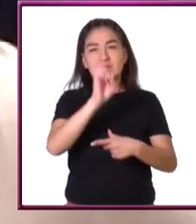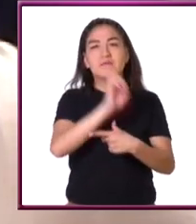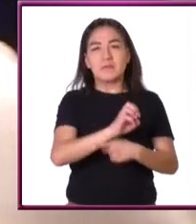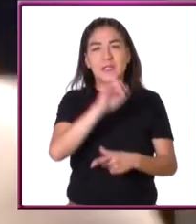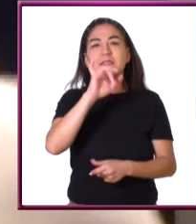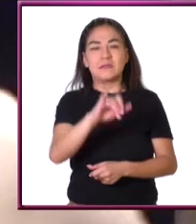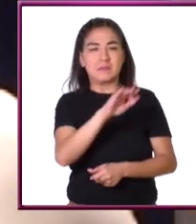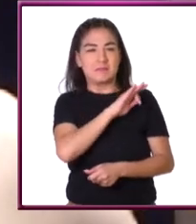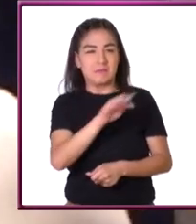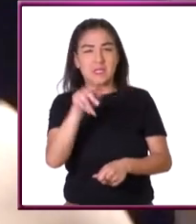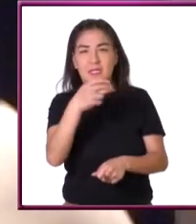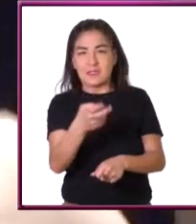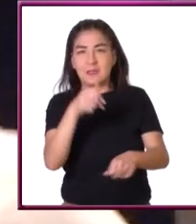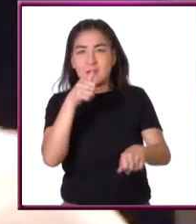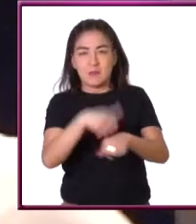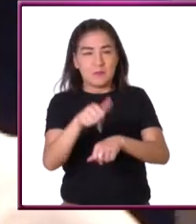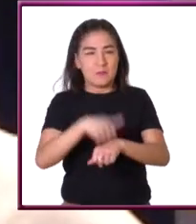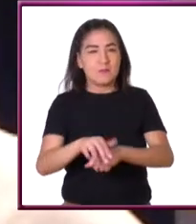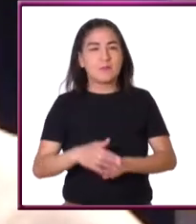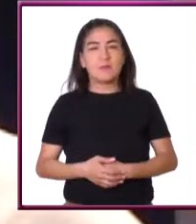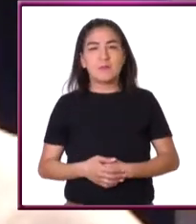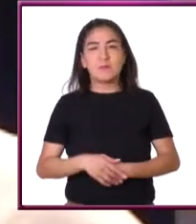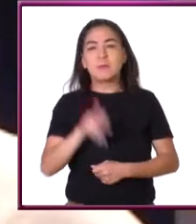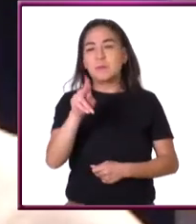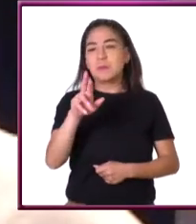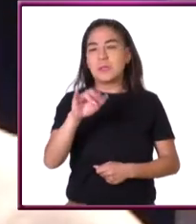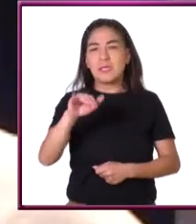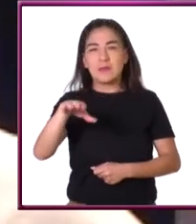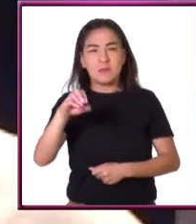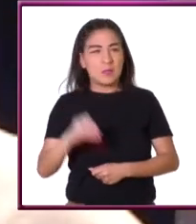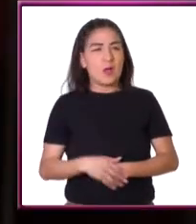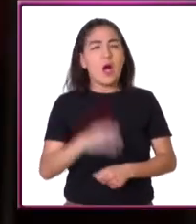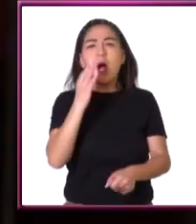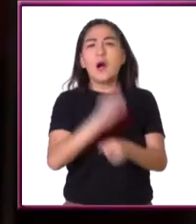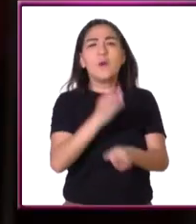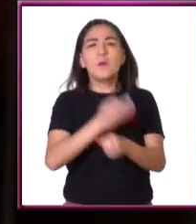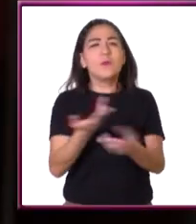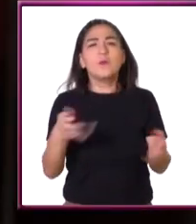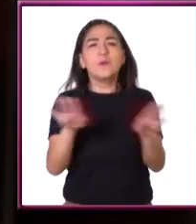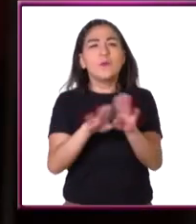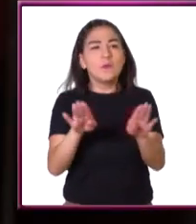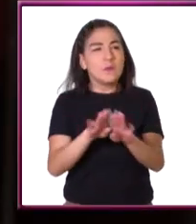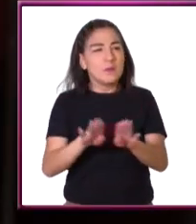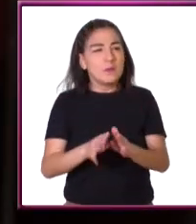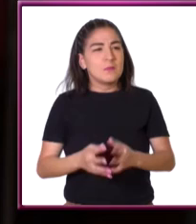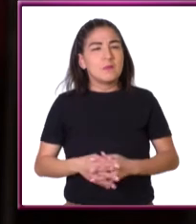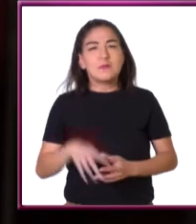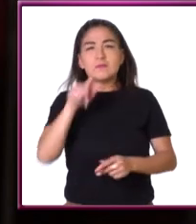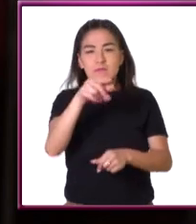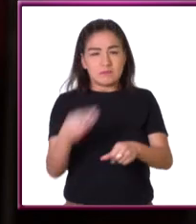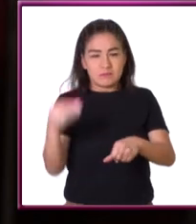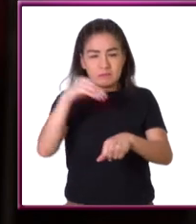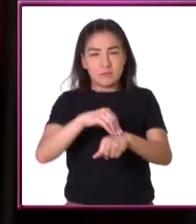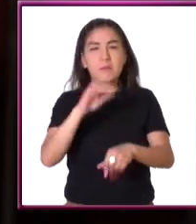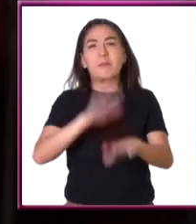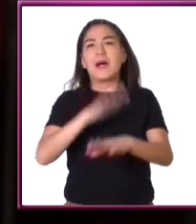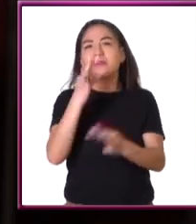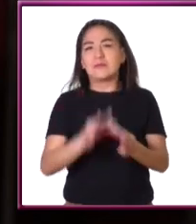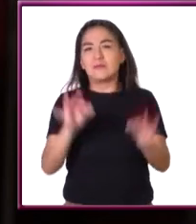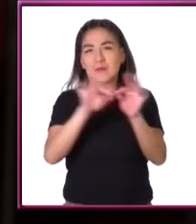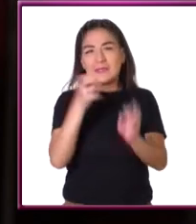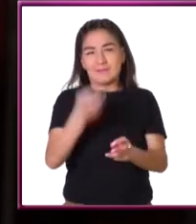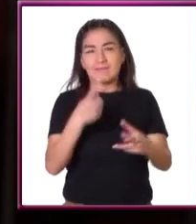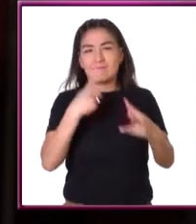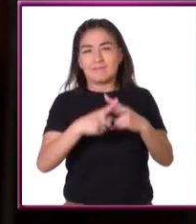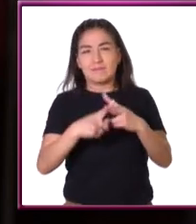entonces dice que este número es primo. Y actualmente, ¿cuál es su aplicación